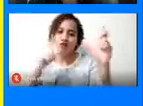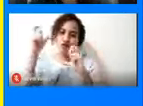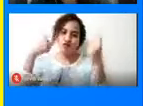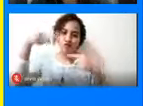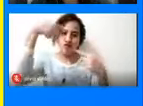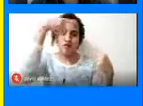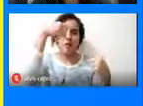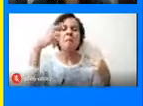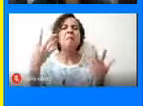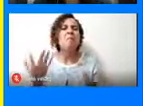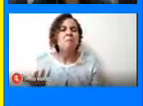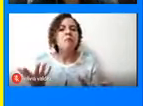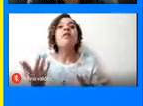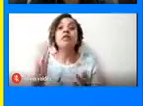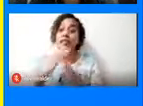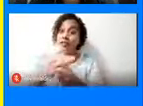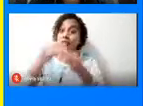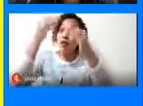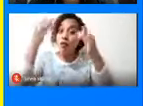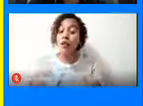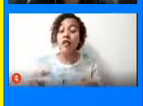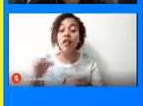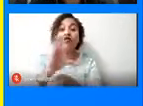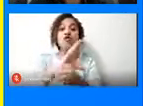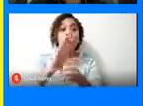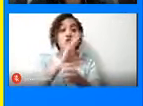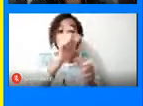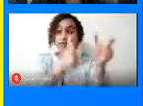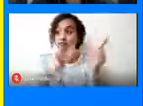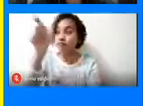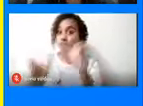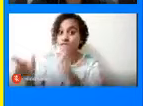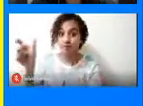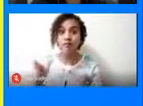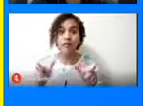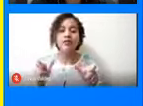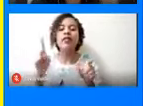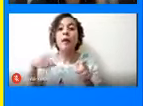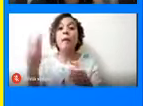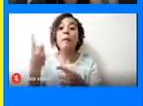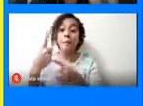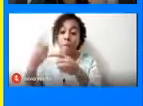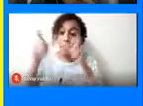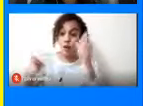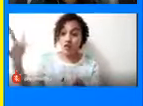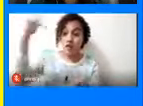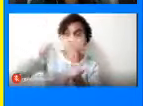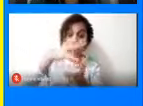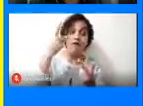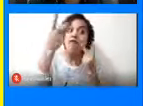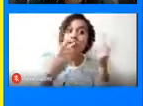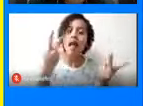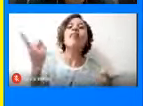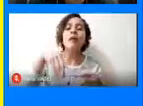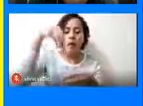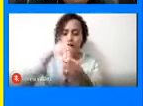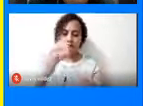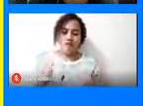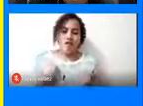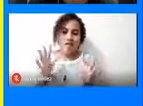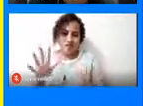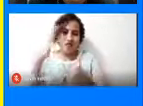para la seguridad ciudadana, tanto de residentes como de visitantes. No sé si